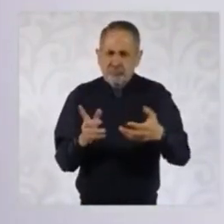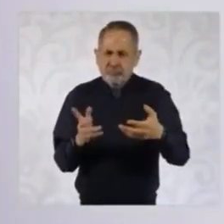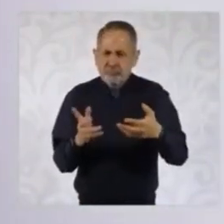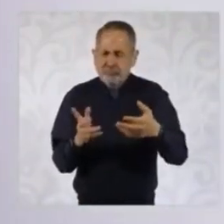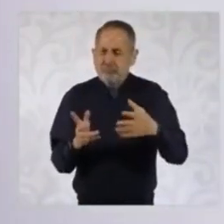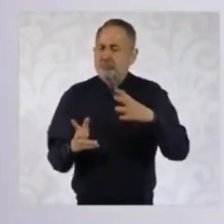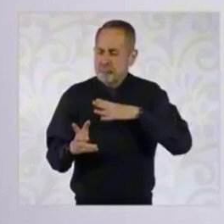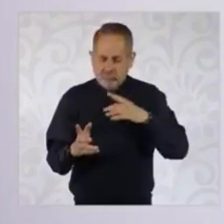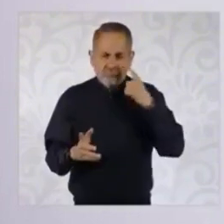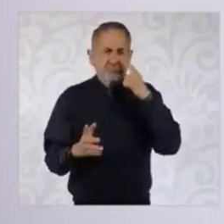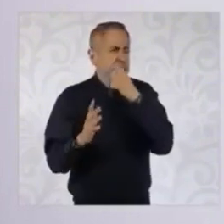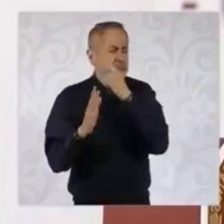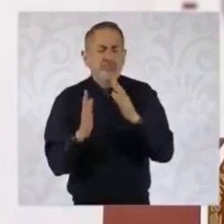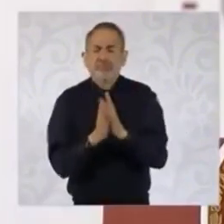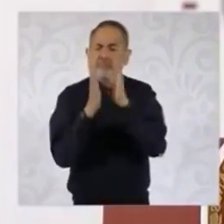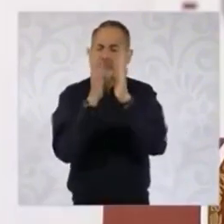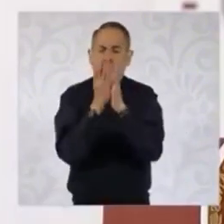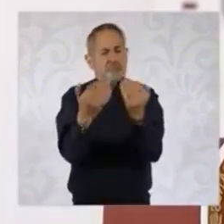hay democracia